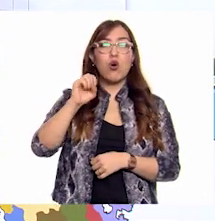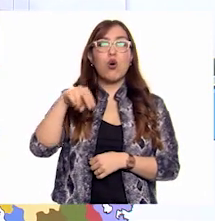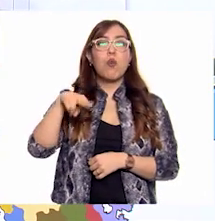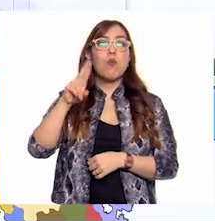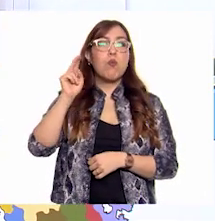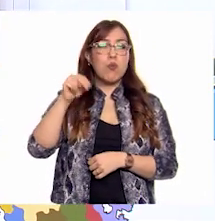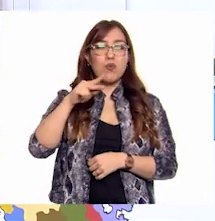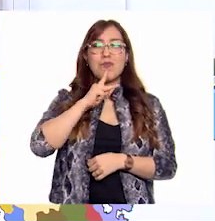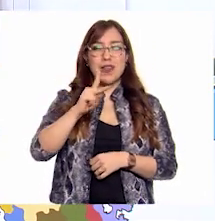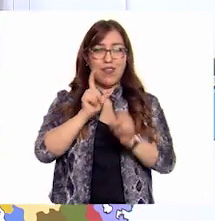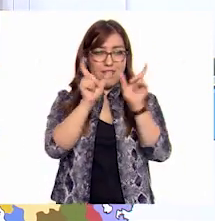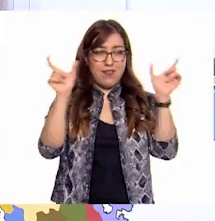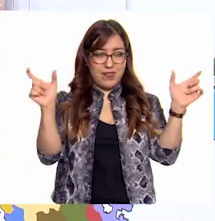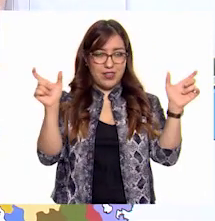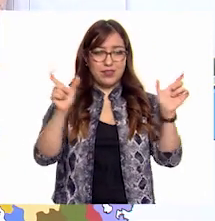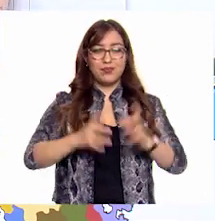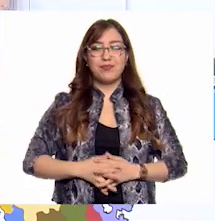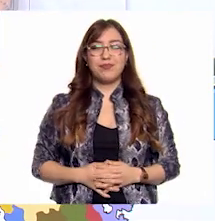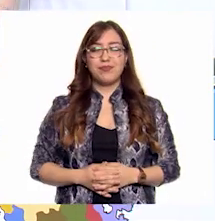¡Bien!